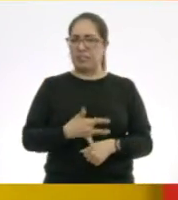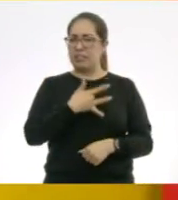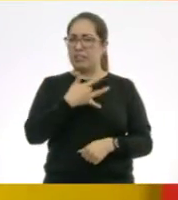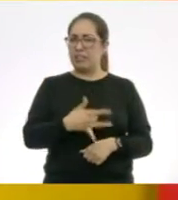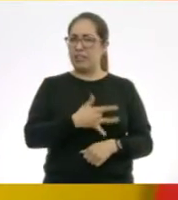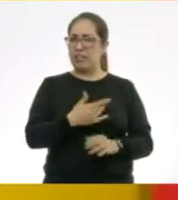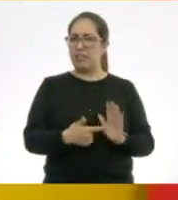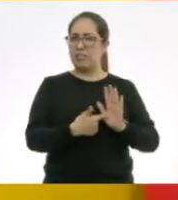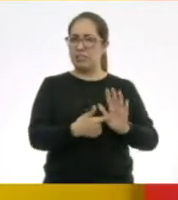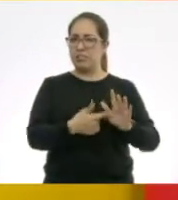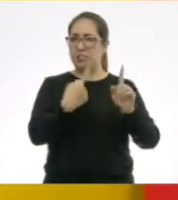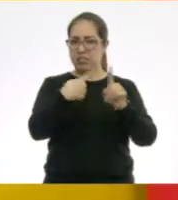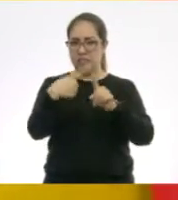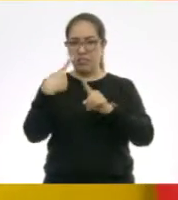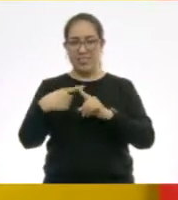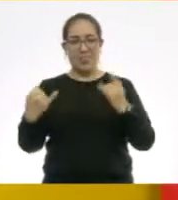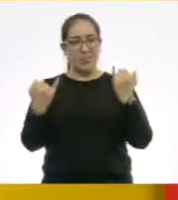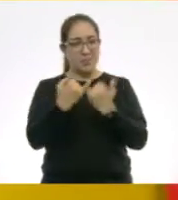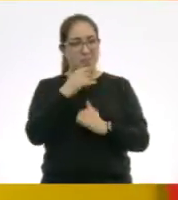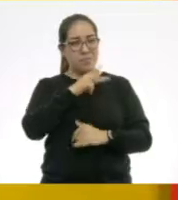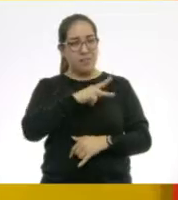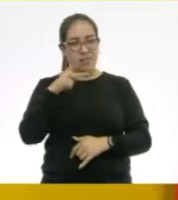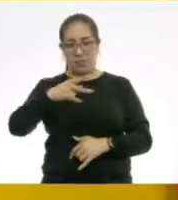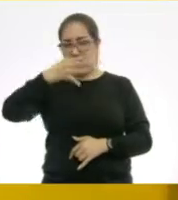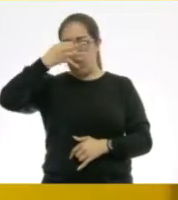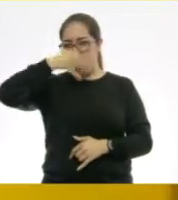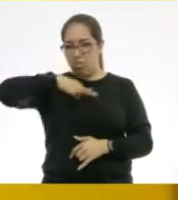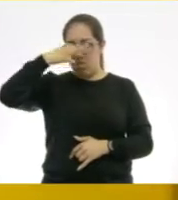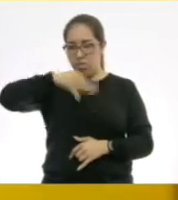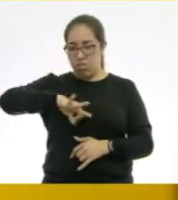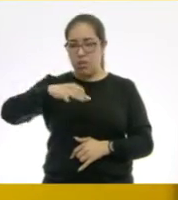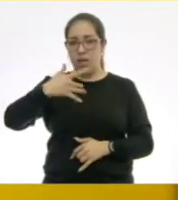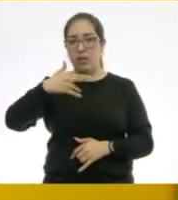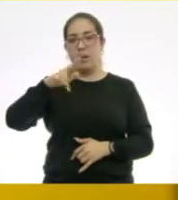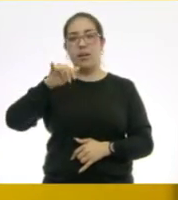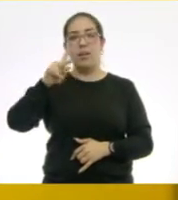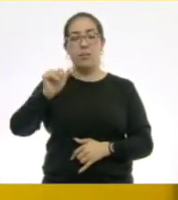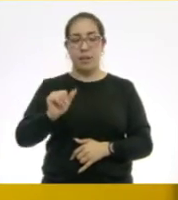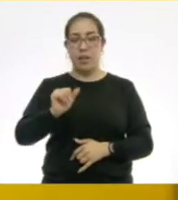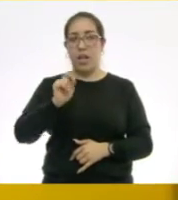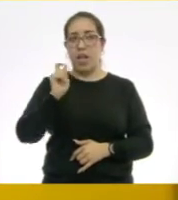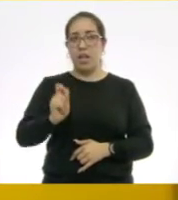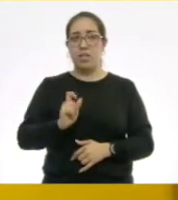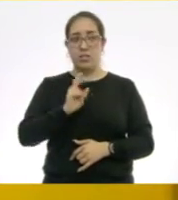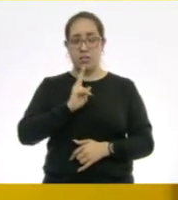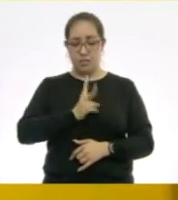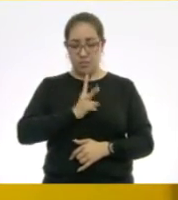como es el caso de la gripe. Entonces, cuando nos da gripe, tenemos un virus.